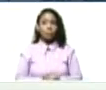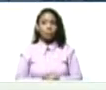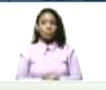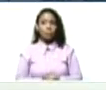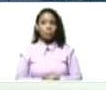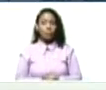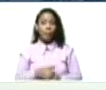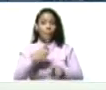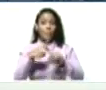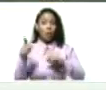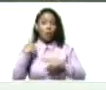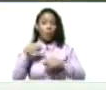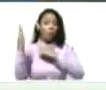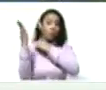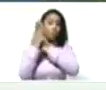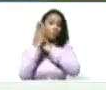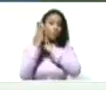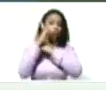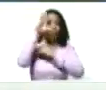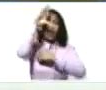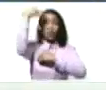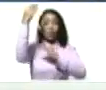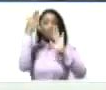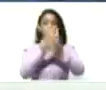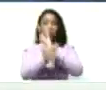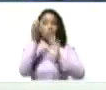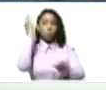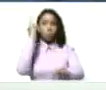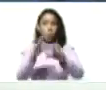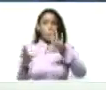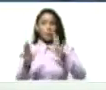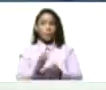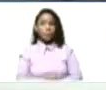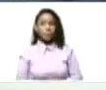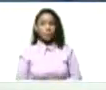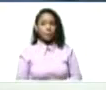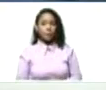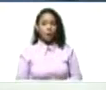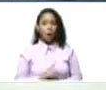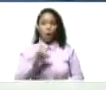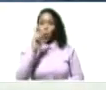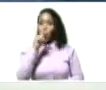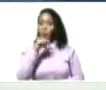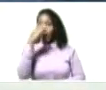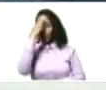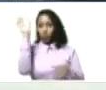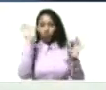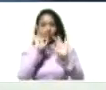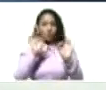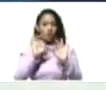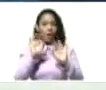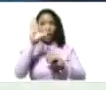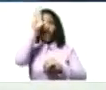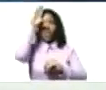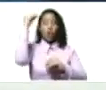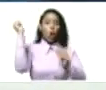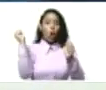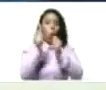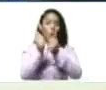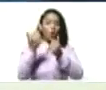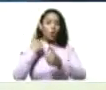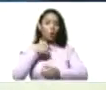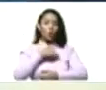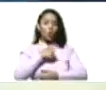Pero tenemos la protección divina. De Dios. No tengo ninguna duda. Que Dios con nosotros.